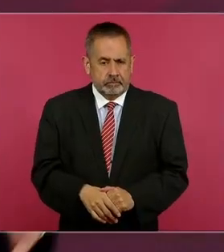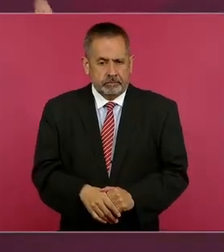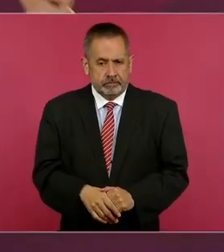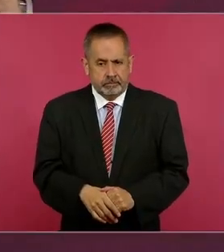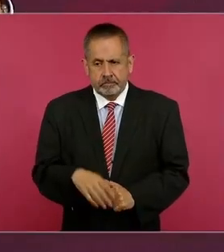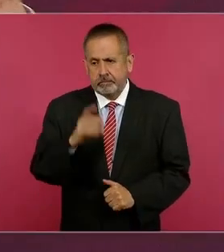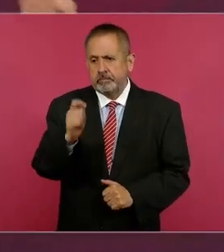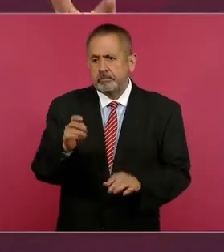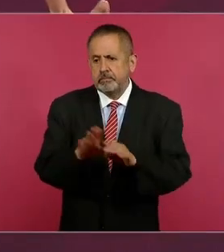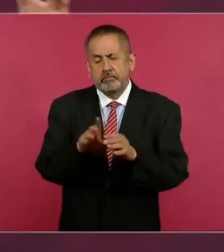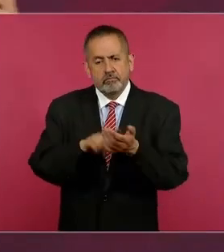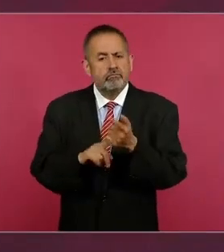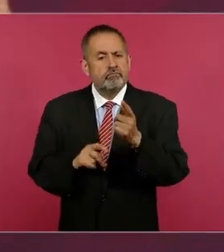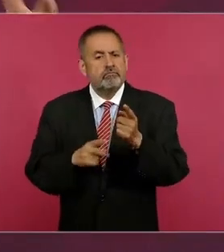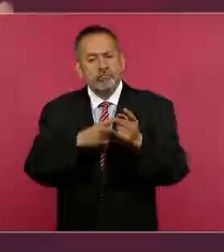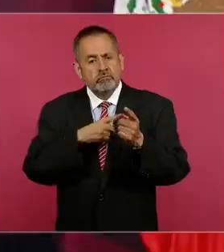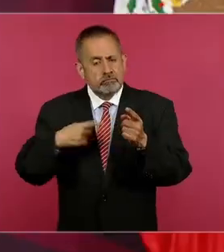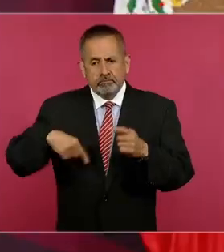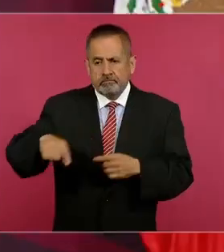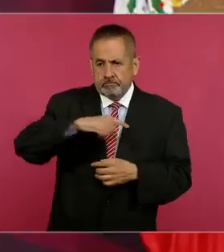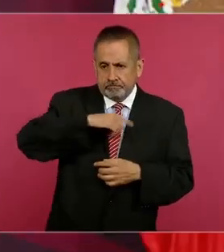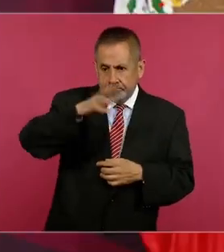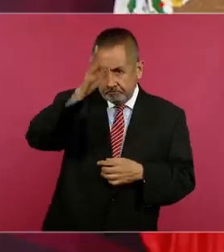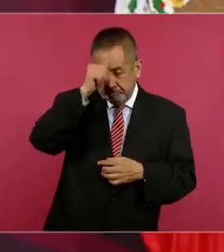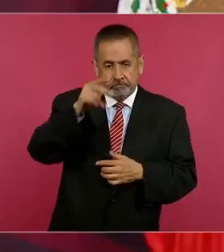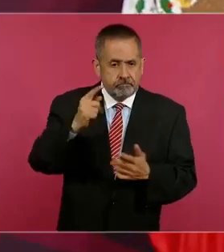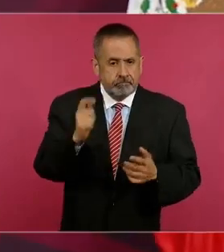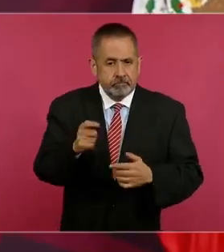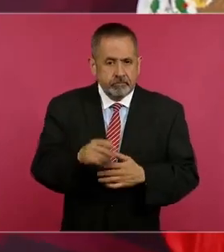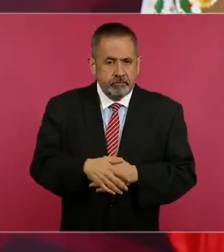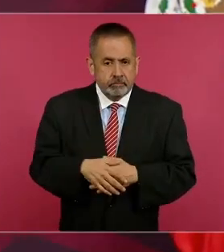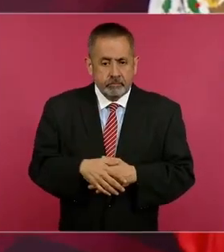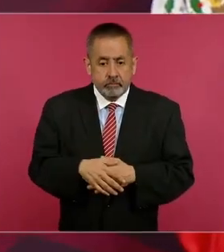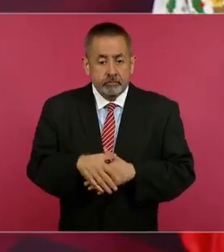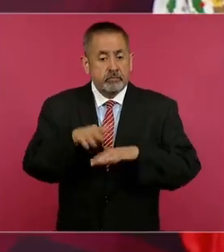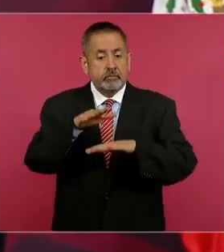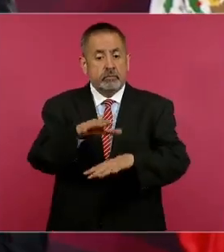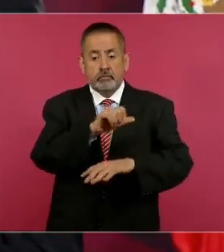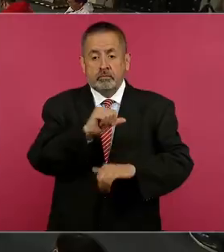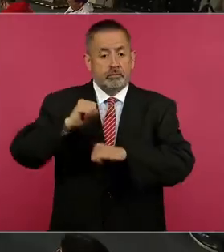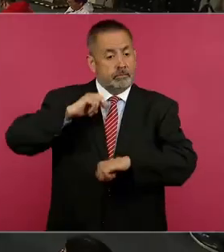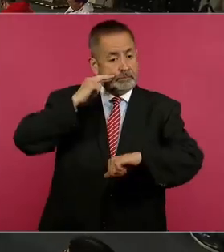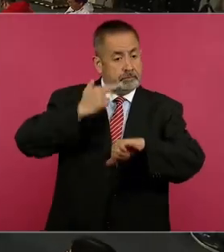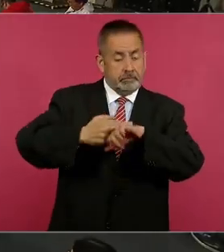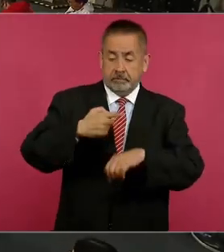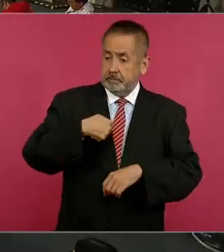Entonces, tenemos que ponernos de acuerdo, no es un asunto de México, nada más,